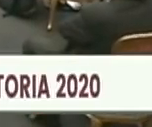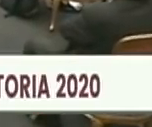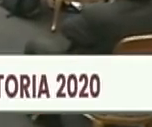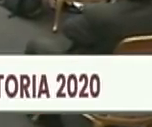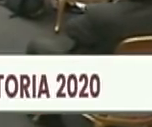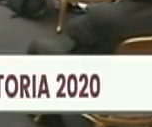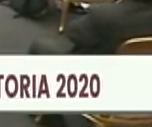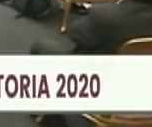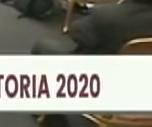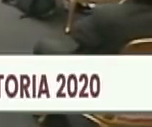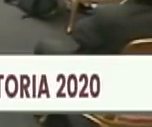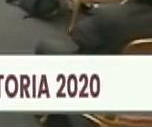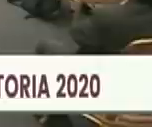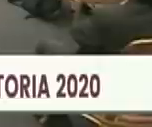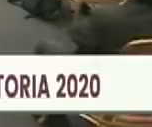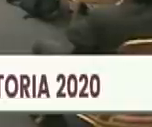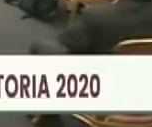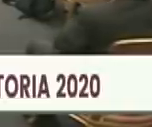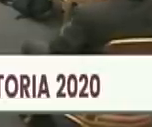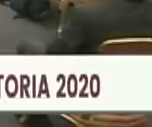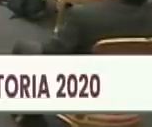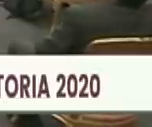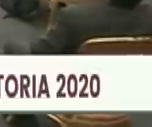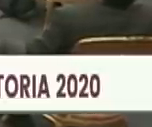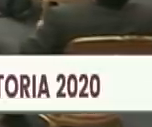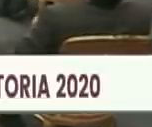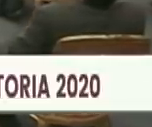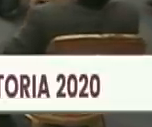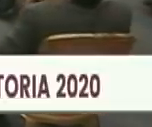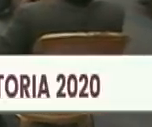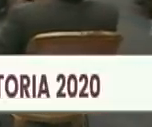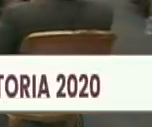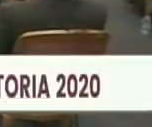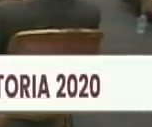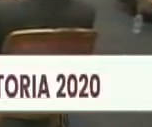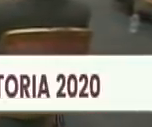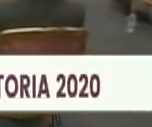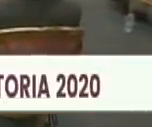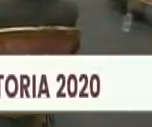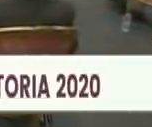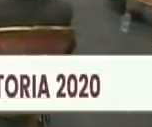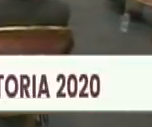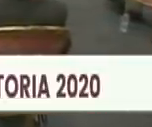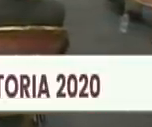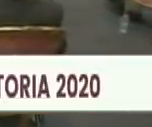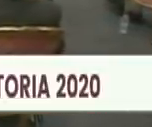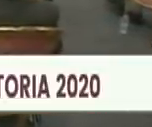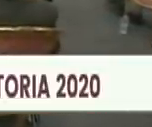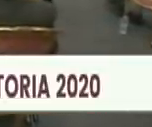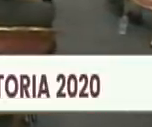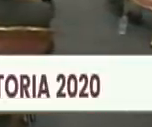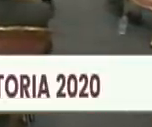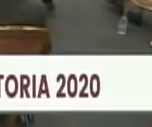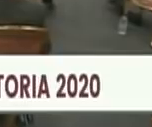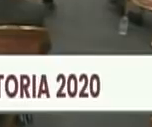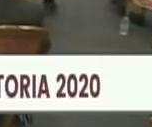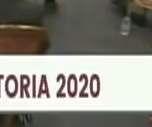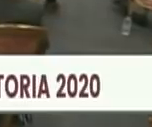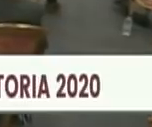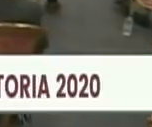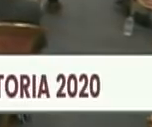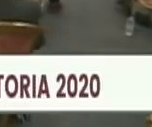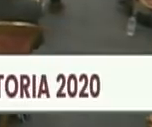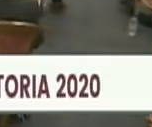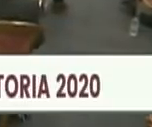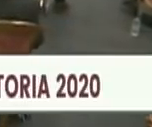investigadora y escritora centrada en el pensamiento nuestro americano, su obra fundamental La vida de Francisco de Miranda expresada en